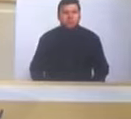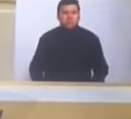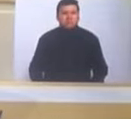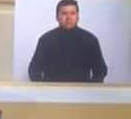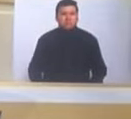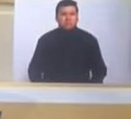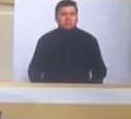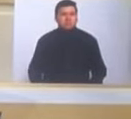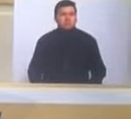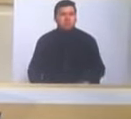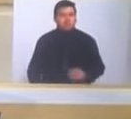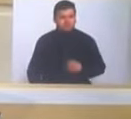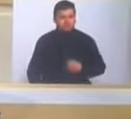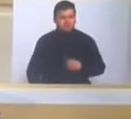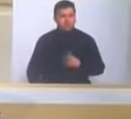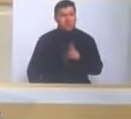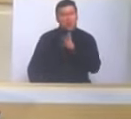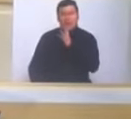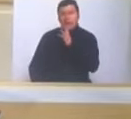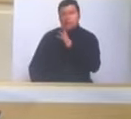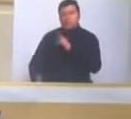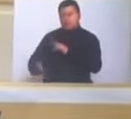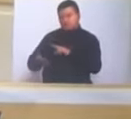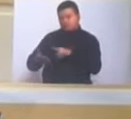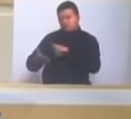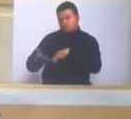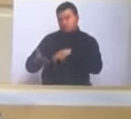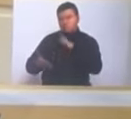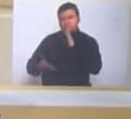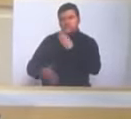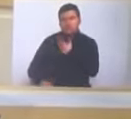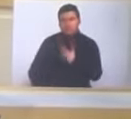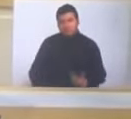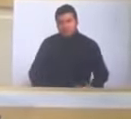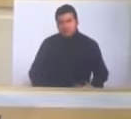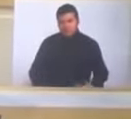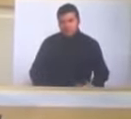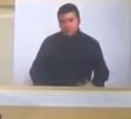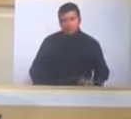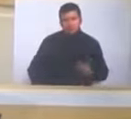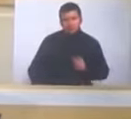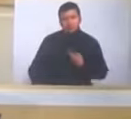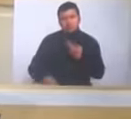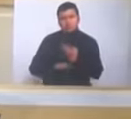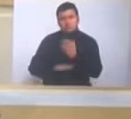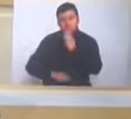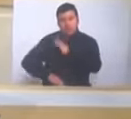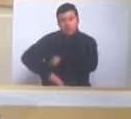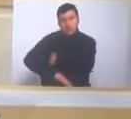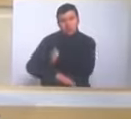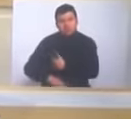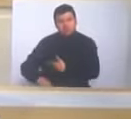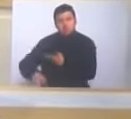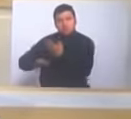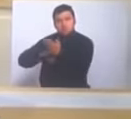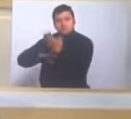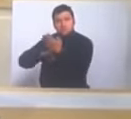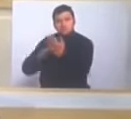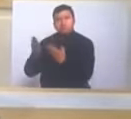en varias de mis columnas de intervenciones le he solicitado al señor presidente a los señores ministros